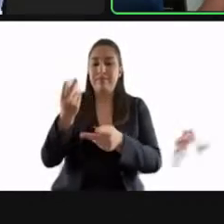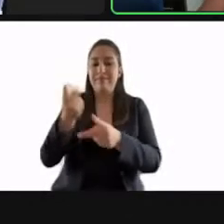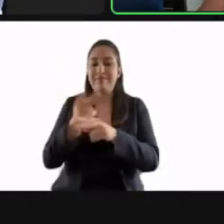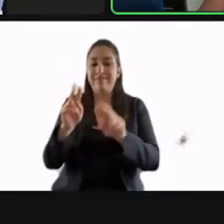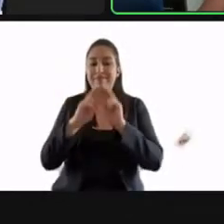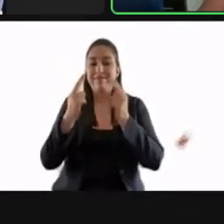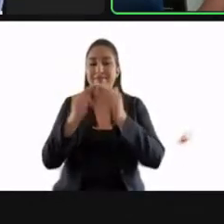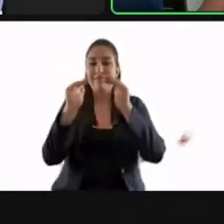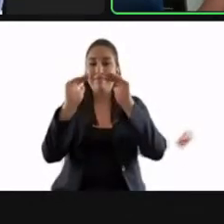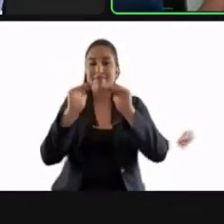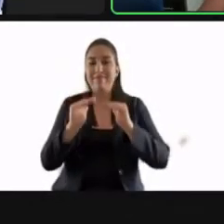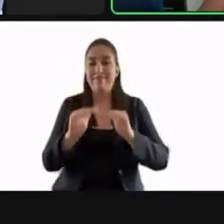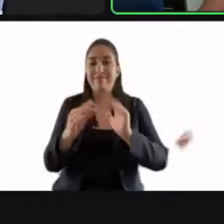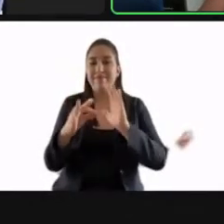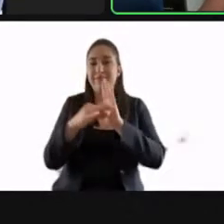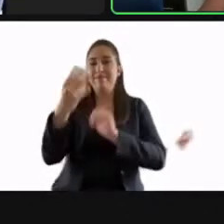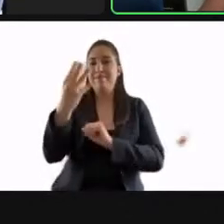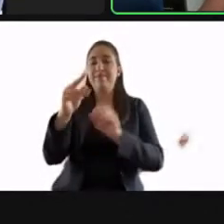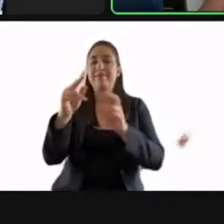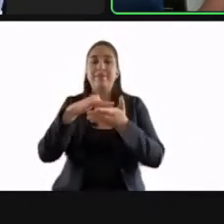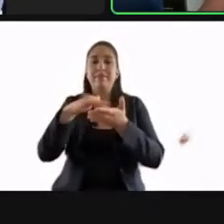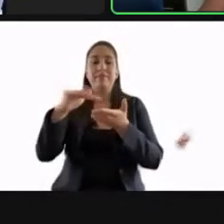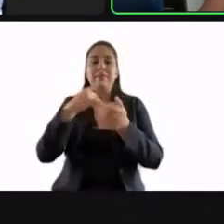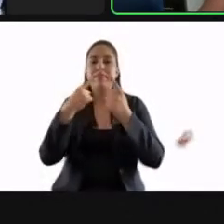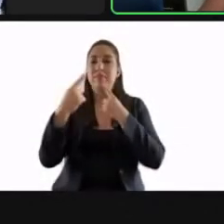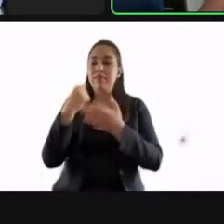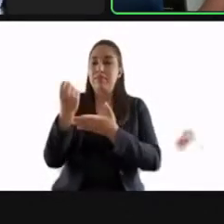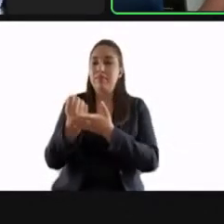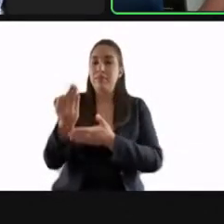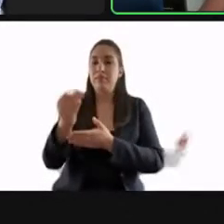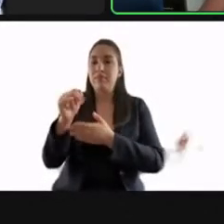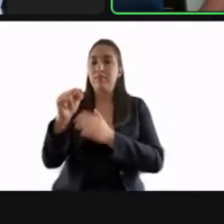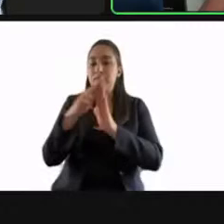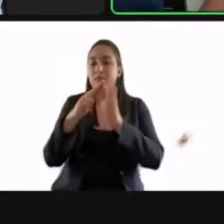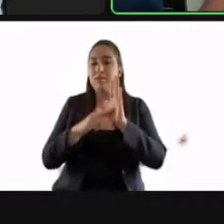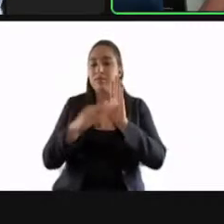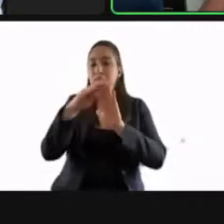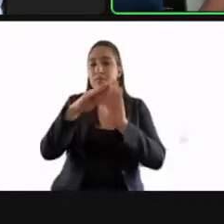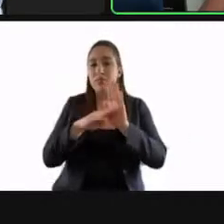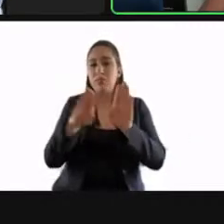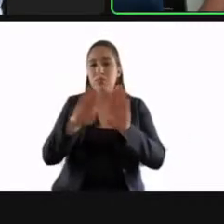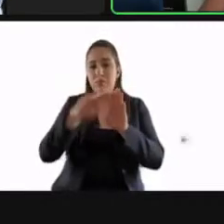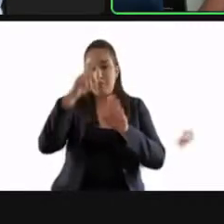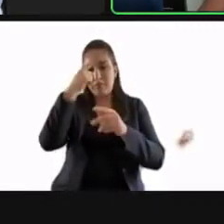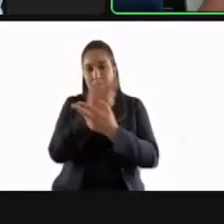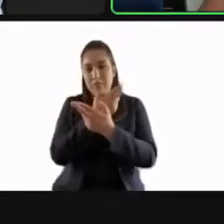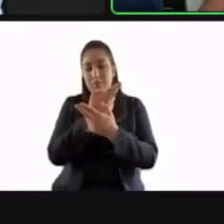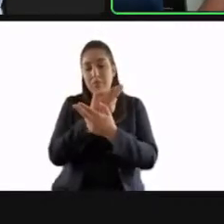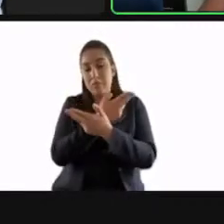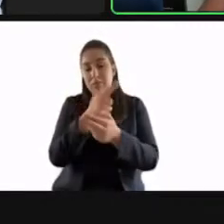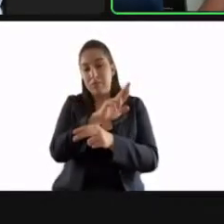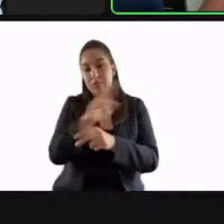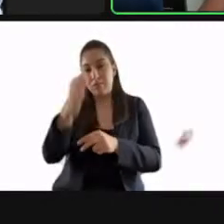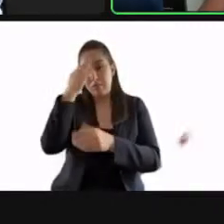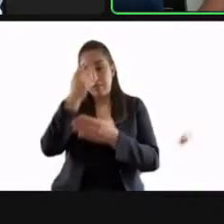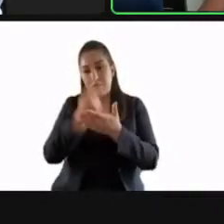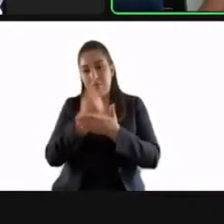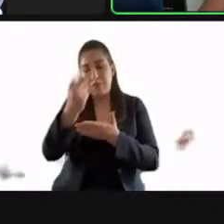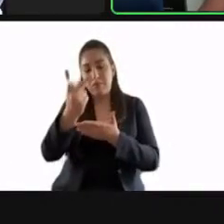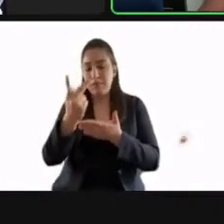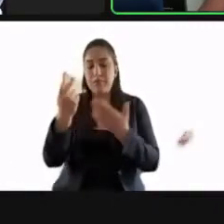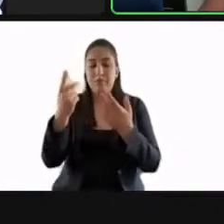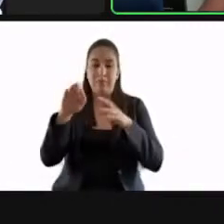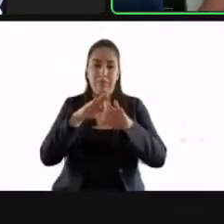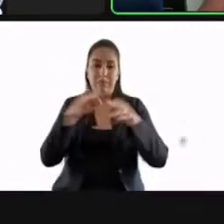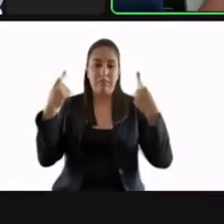Cuatro, lectura, discusión y en su caso aprobación de la convocatoria y bases para la entrega de la medalla al mérito periodístico del año 2022. Veintidós, cinco,